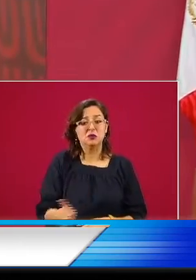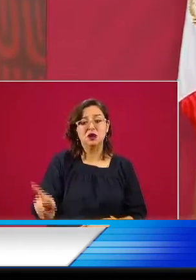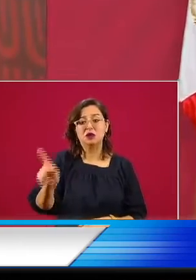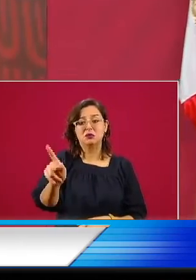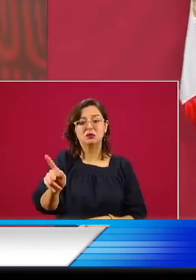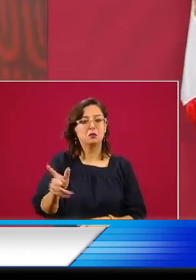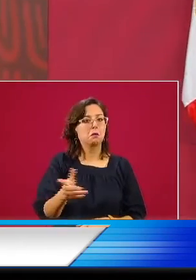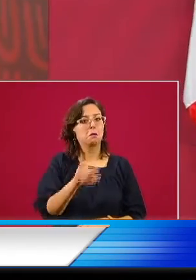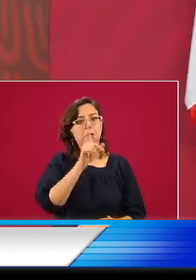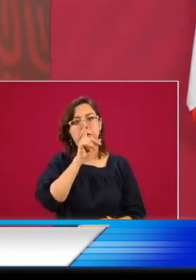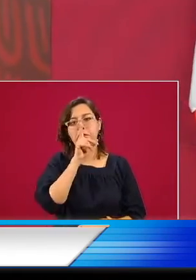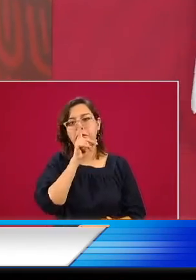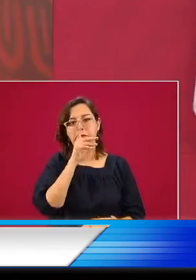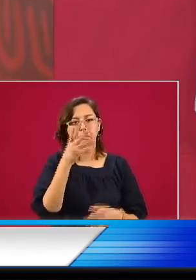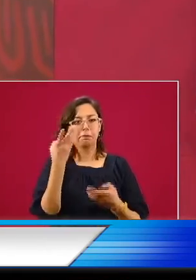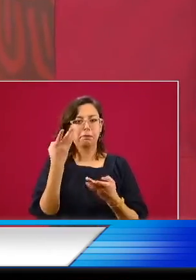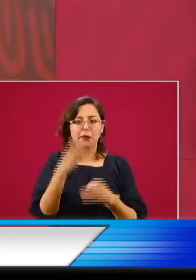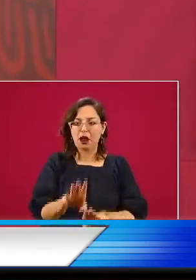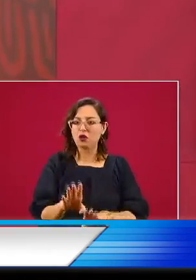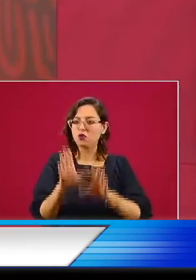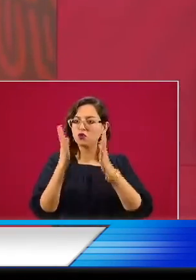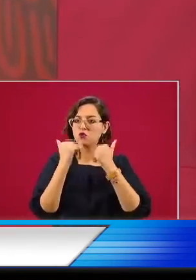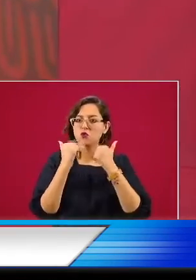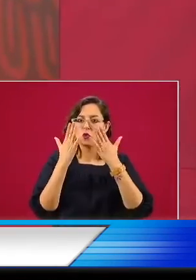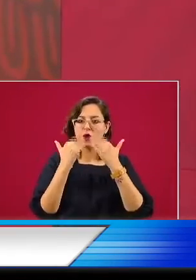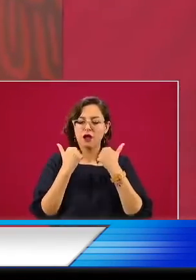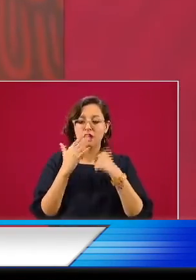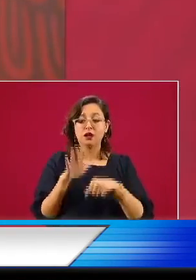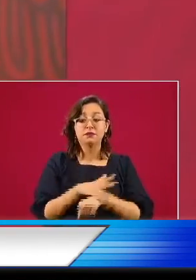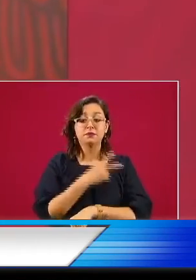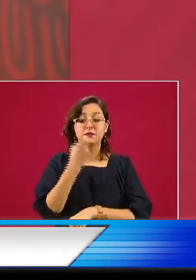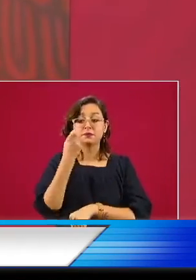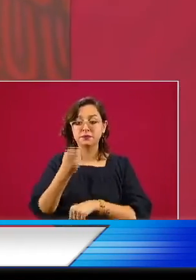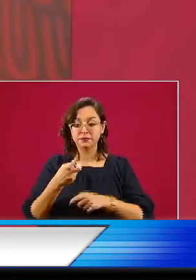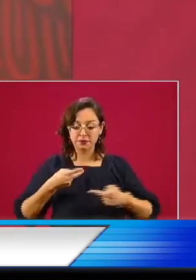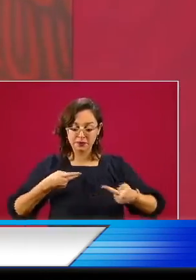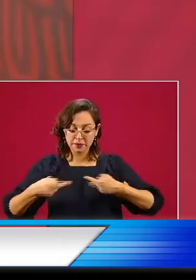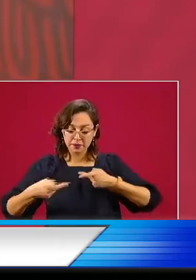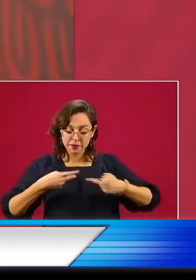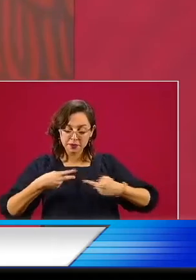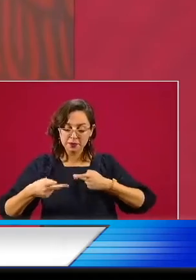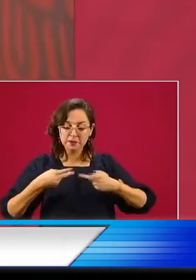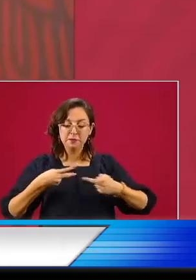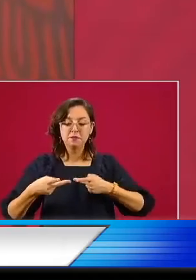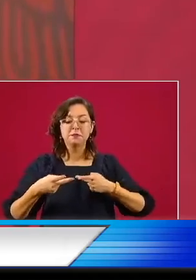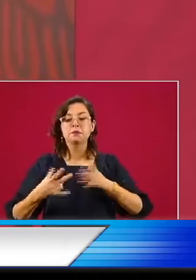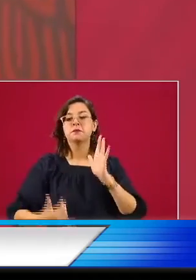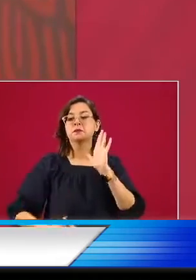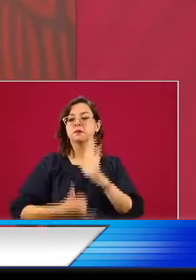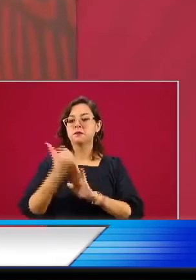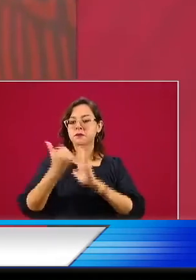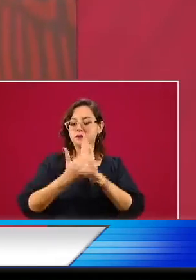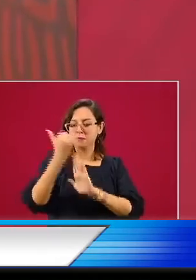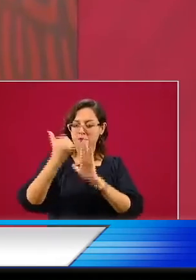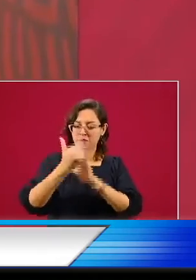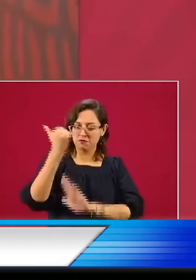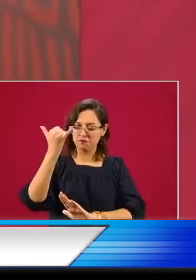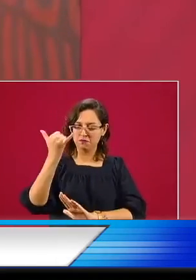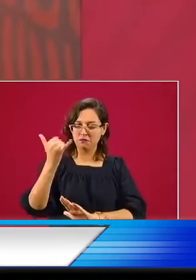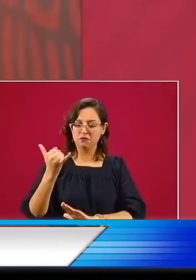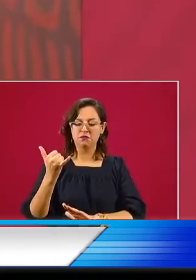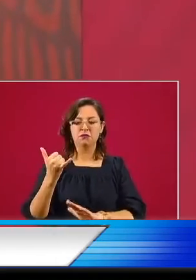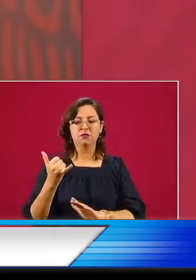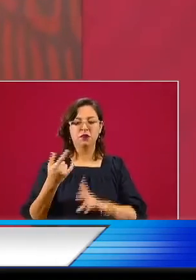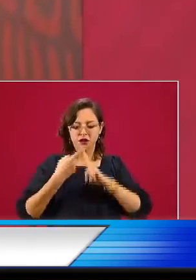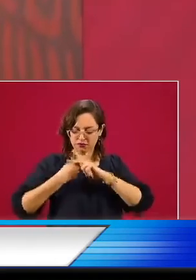de Bienestar hace cuatro meses, en donde se anunció serían 2.700 sucursales inicialmente, hoy se informa que se han concluido 2